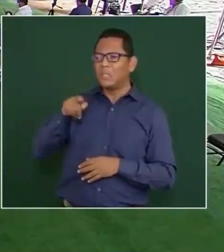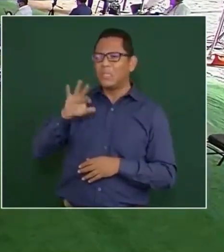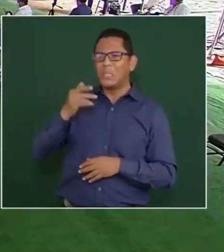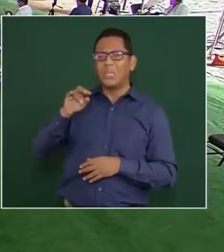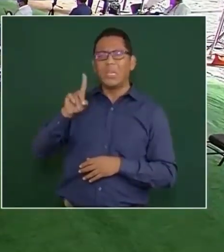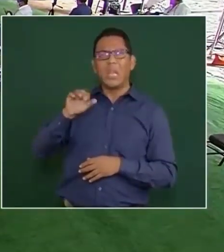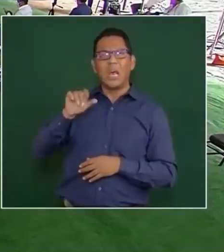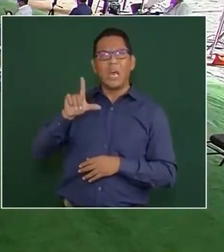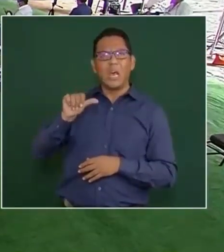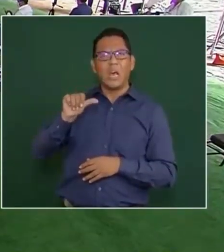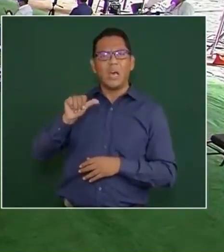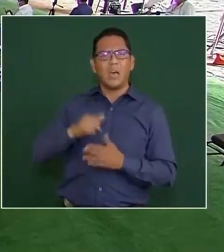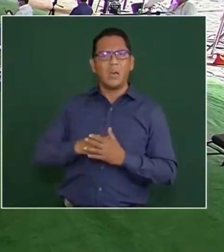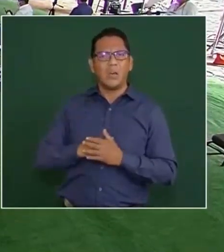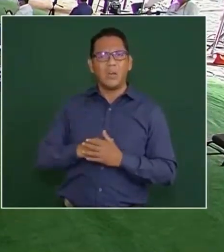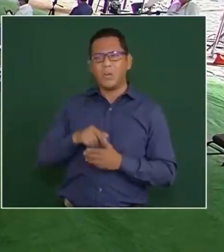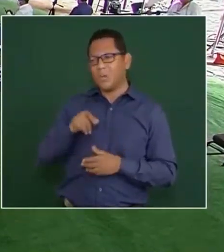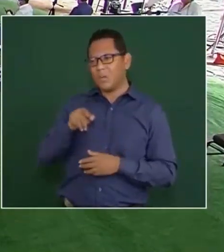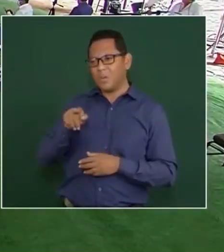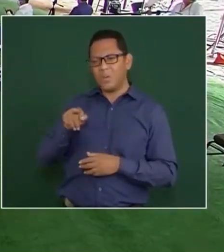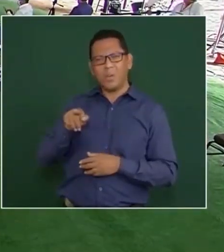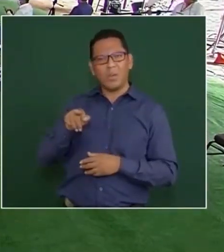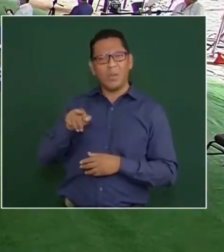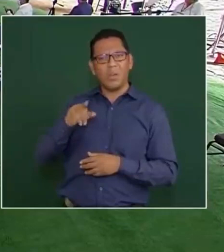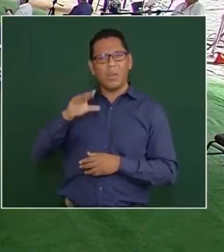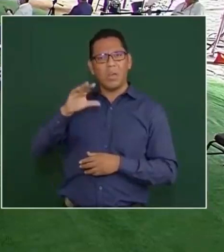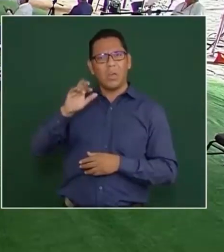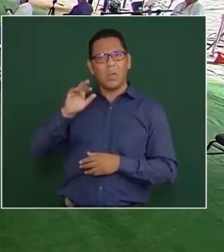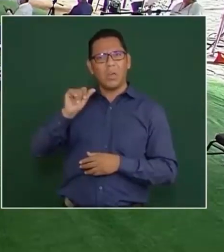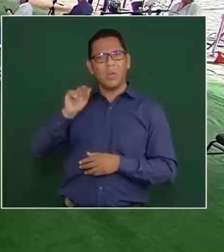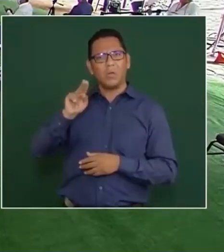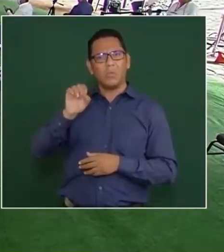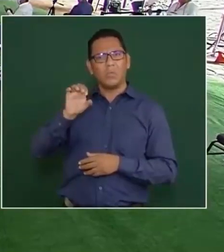a Krause,